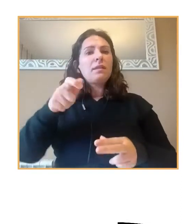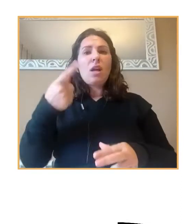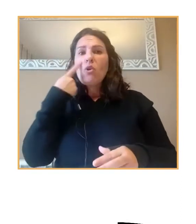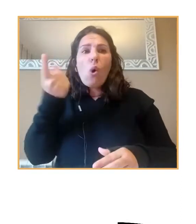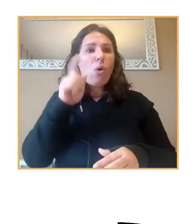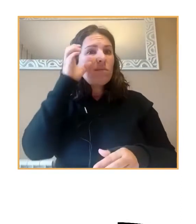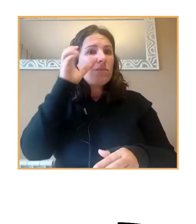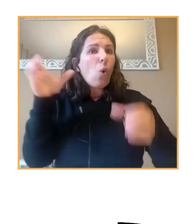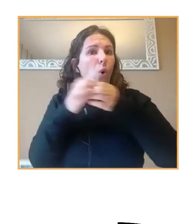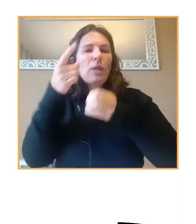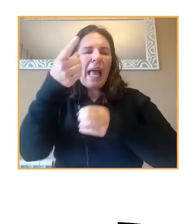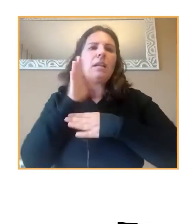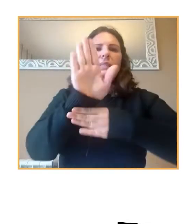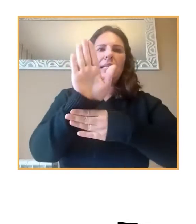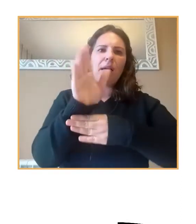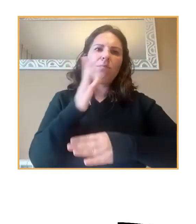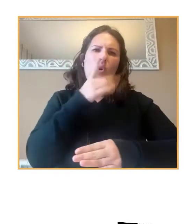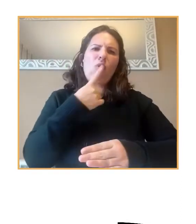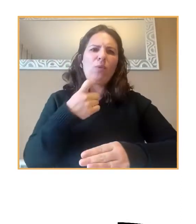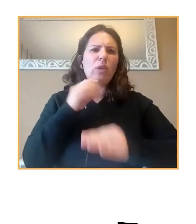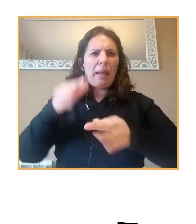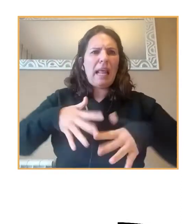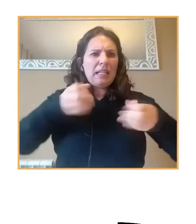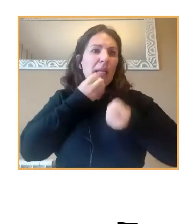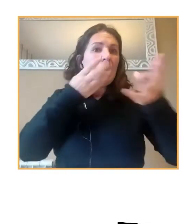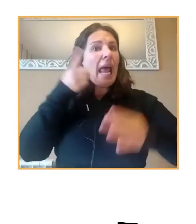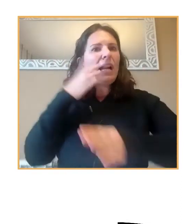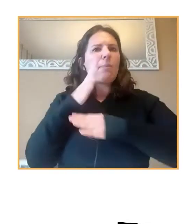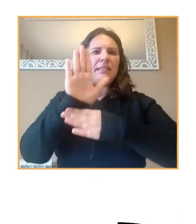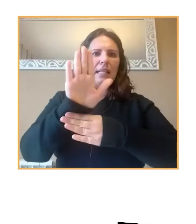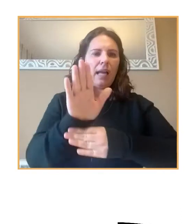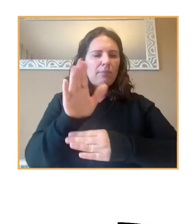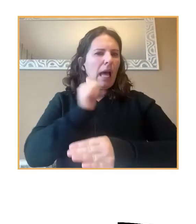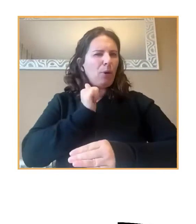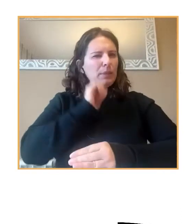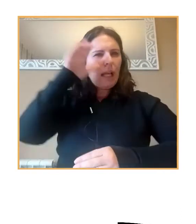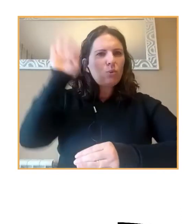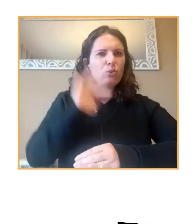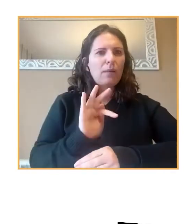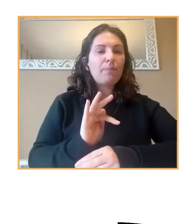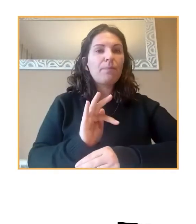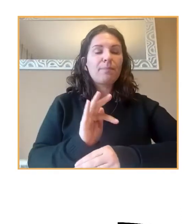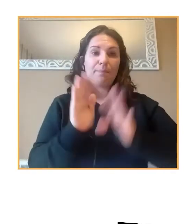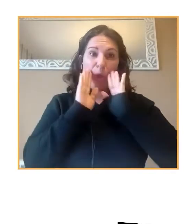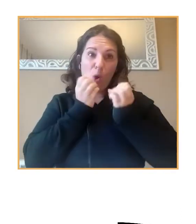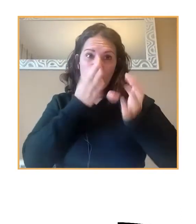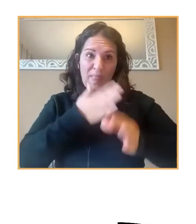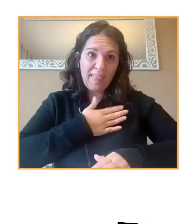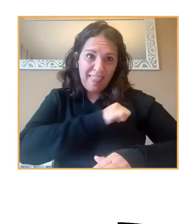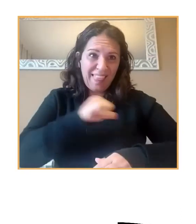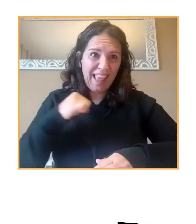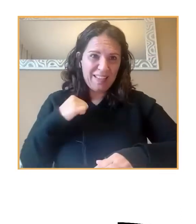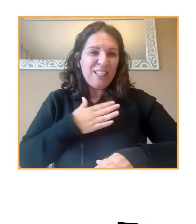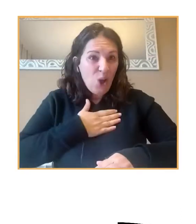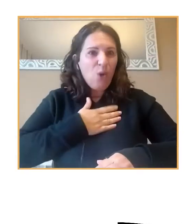como consecuencia de la dificultad que tienen para expresar sus emociones. Si me permiten una confidencia, personalmente me llena de orgullo